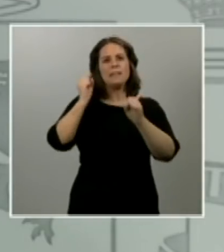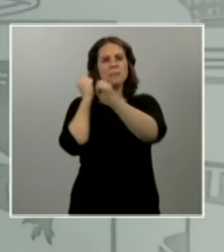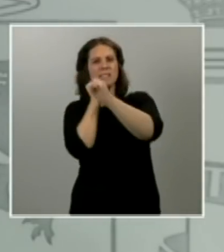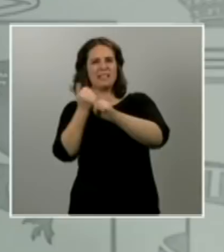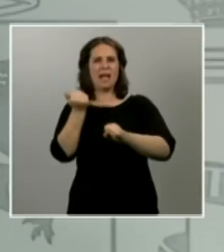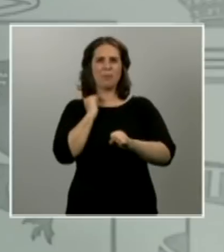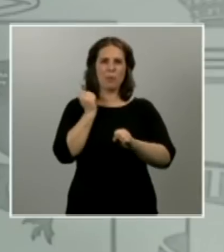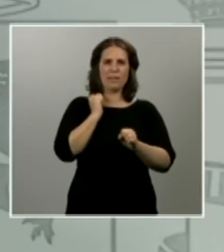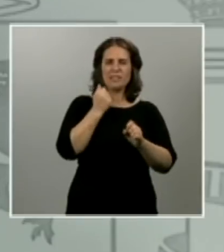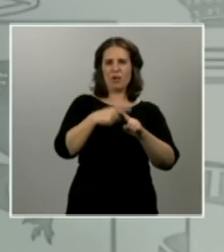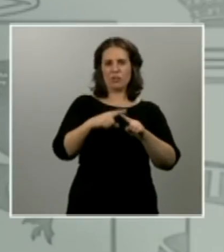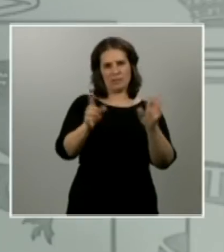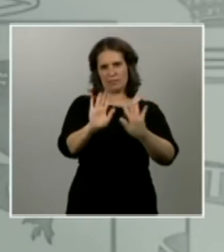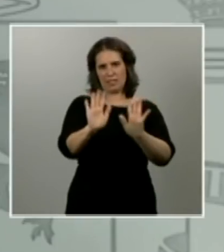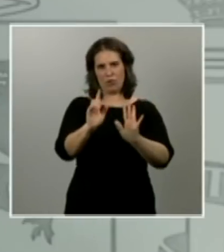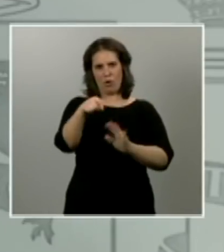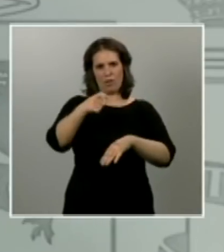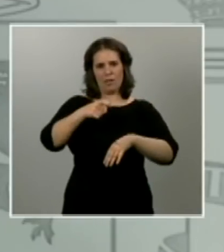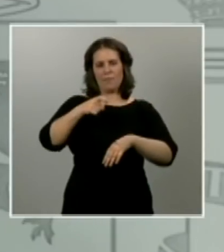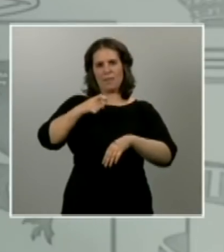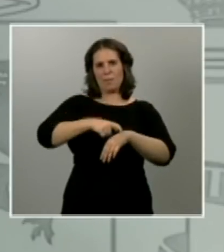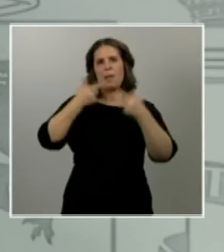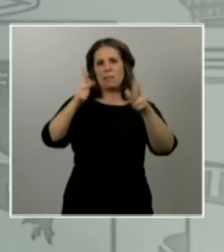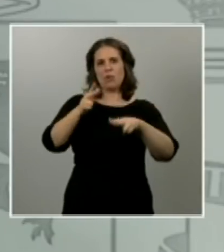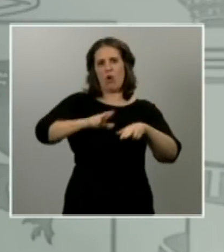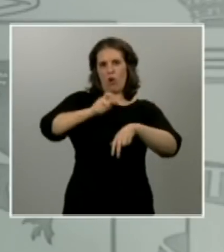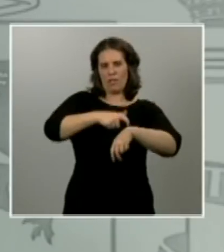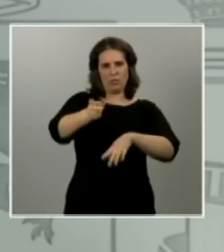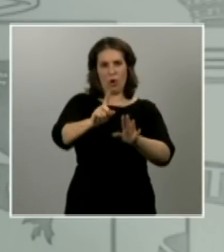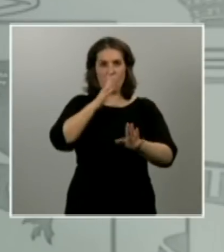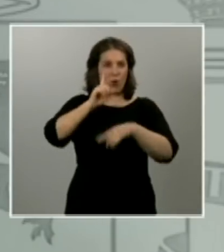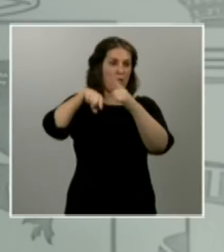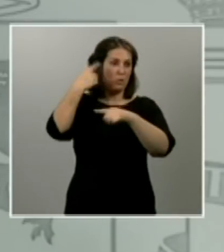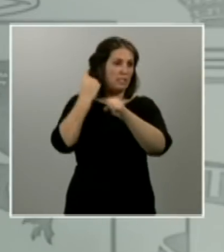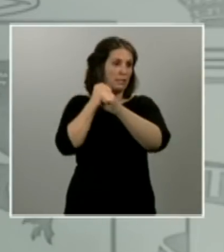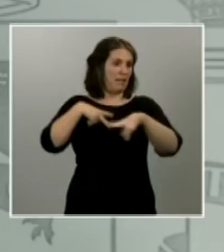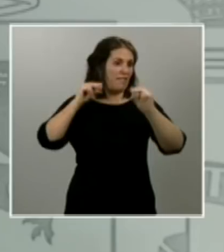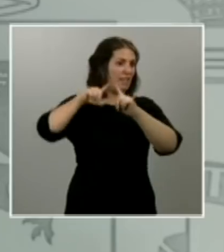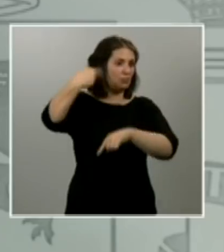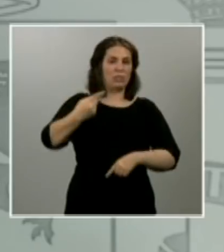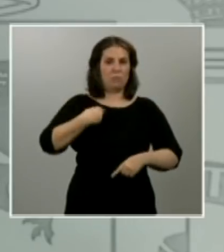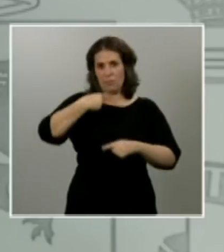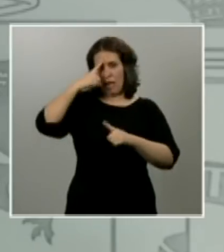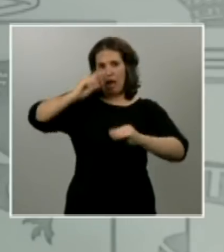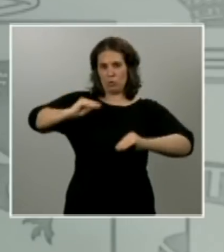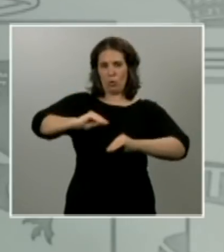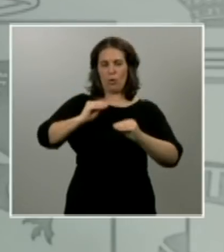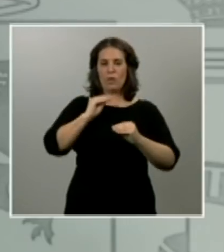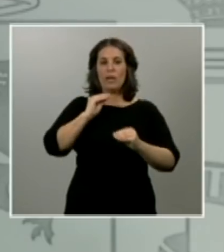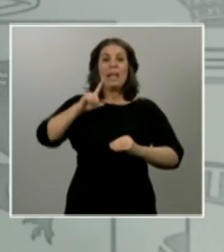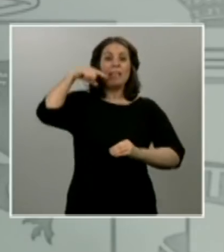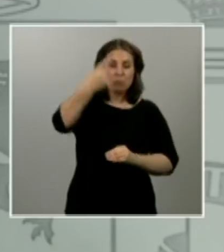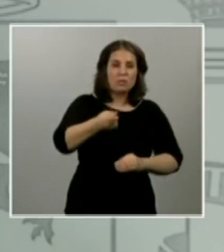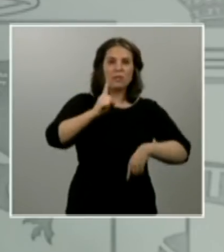la semana santa no tiene razón de ser y que evidentemente en función de cuál sea la evolución pues iremos modulando